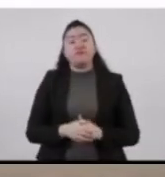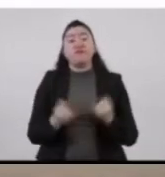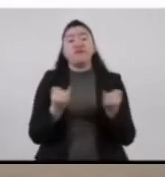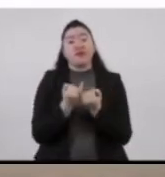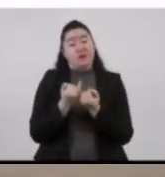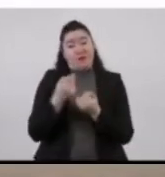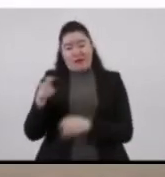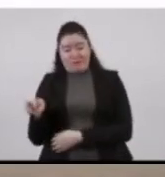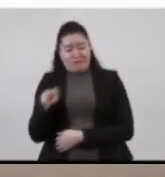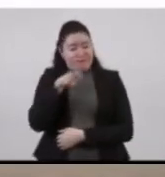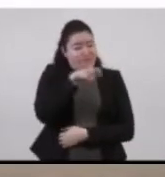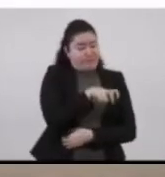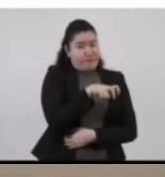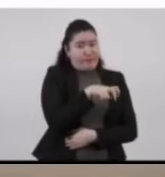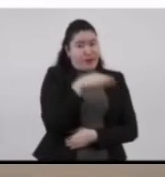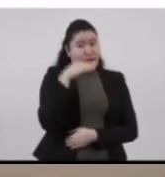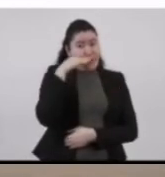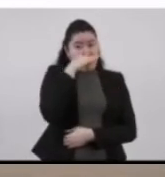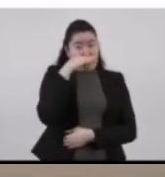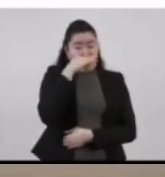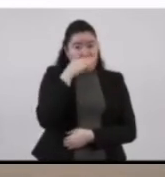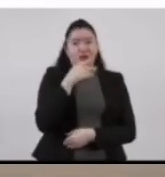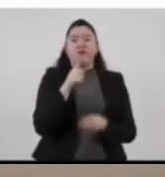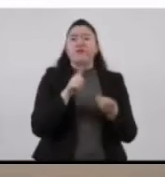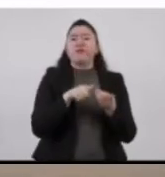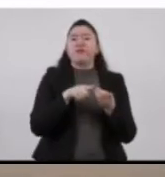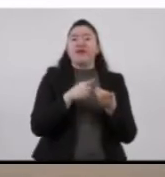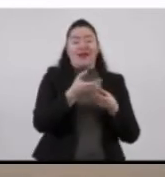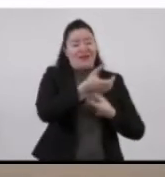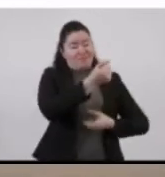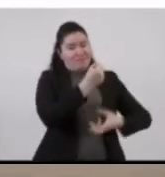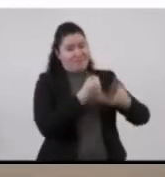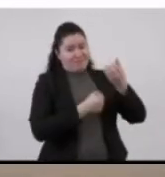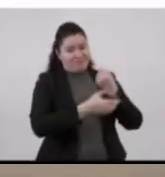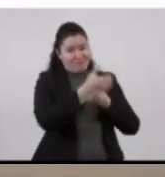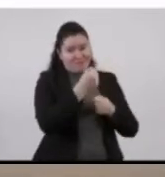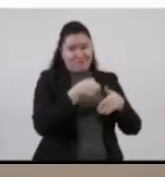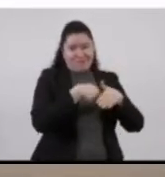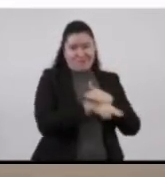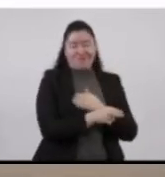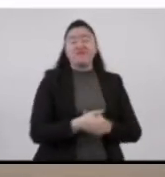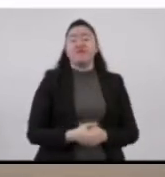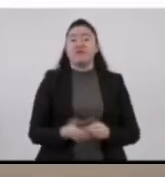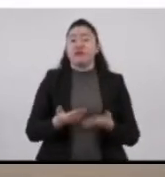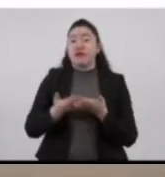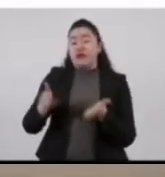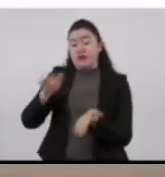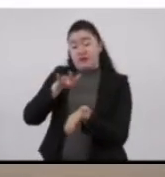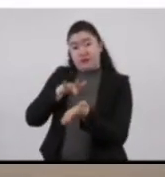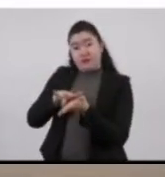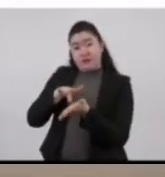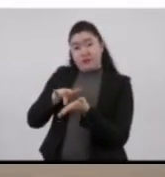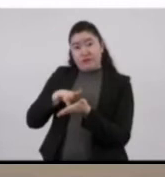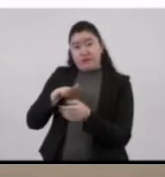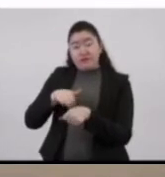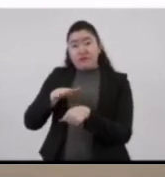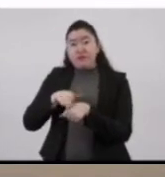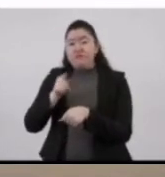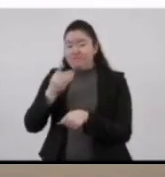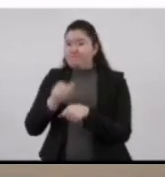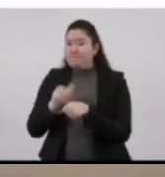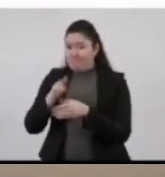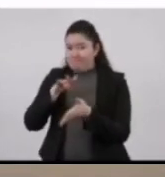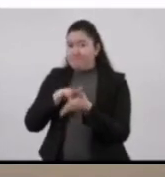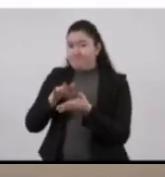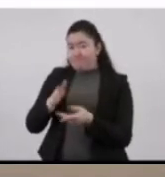siendo gratuita en el Metro a Tlalilco para la línea 8 del Metro. También en términos del personal de apoyo, se incrementó el personal de apoyo en esta